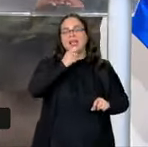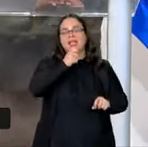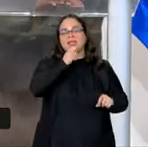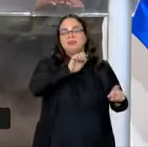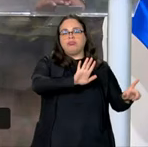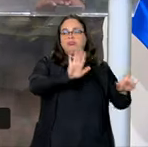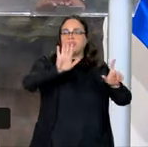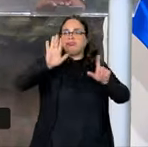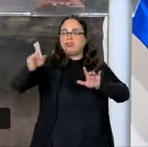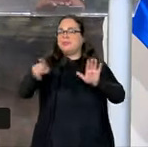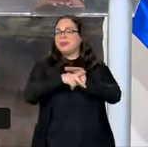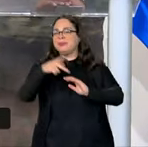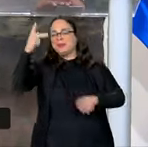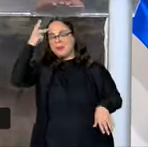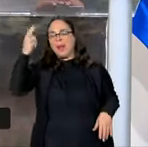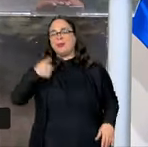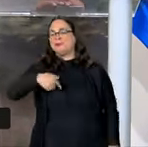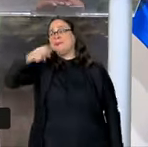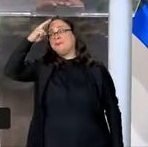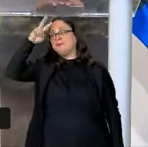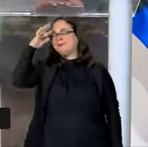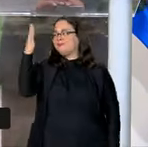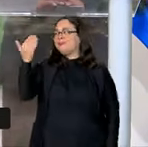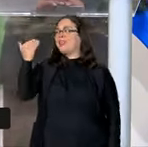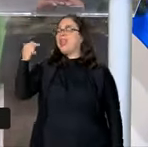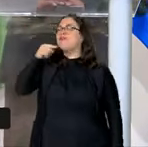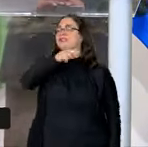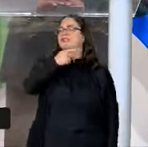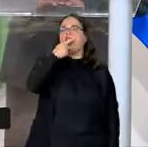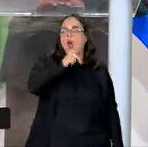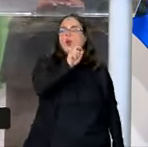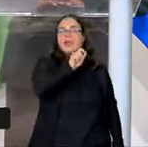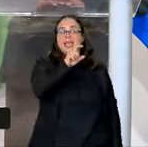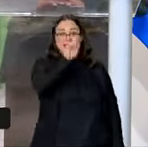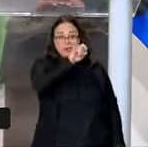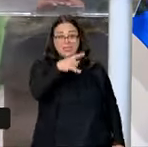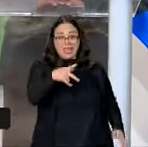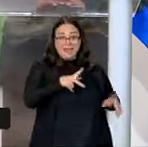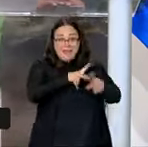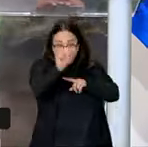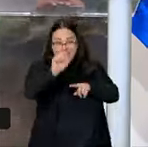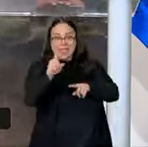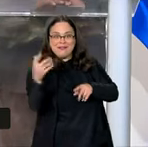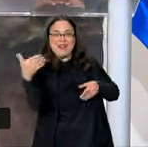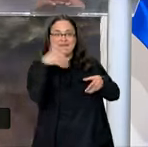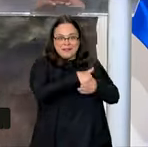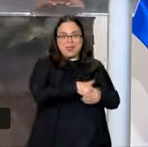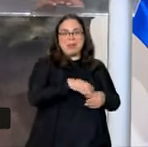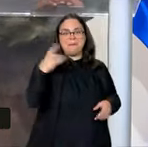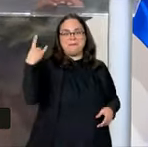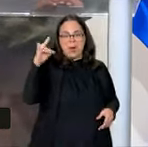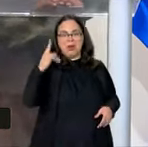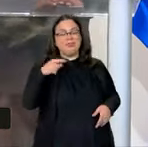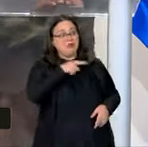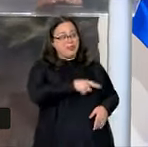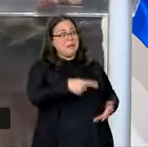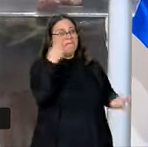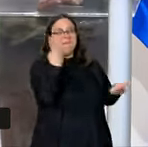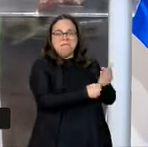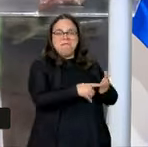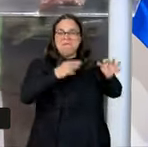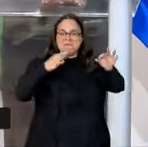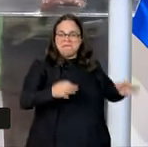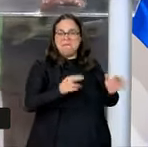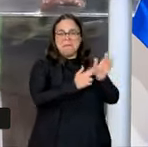en São Paulo. Yo me lembro que nos dice que se ganhasse, viría a Bolivia y el señor está cumpliendo su promesa con